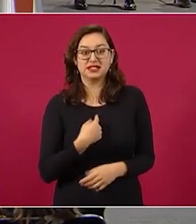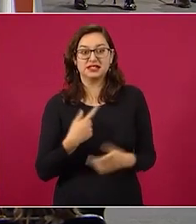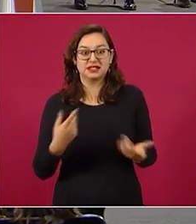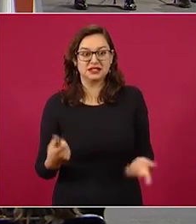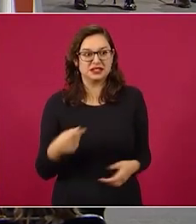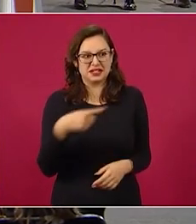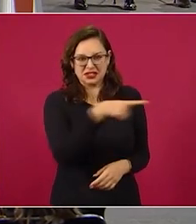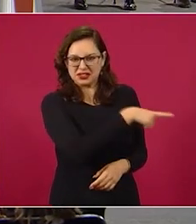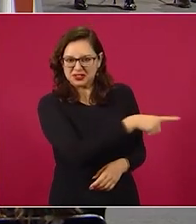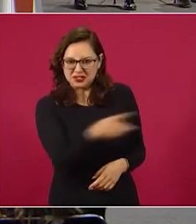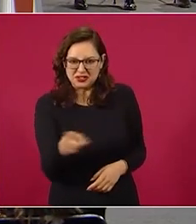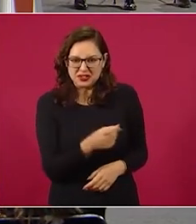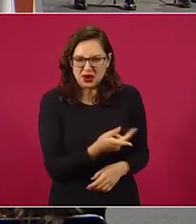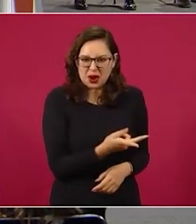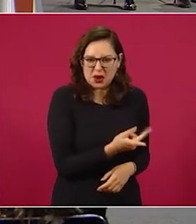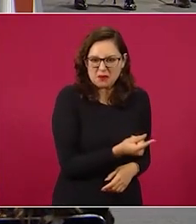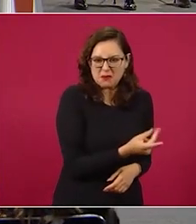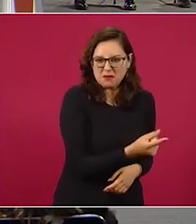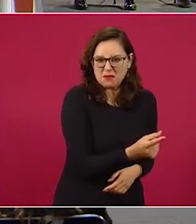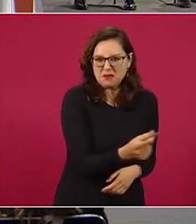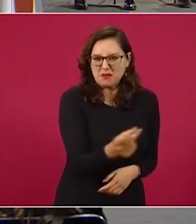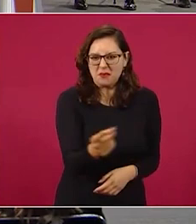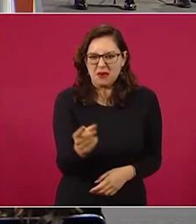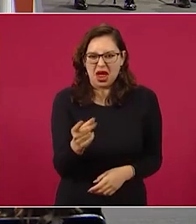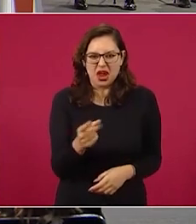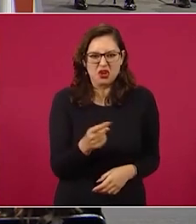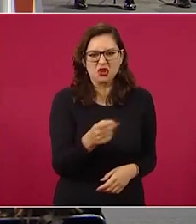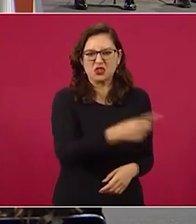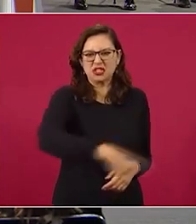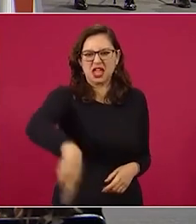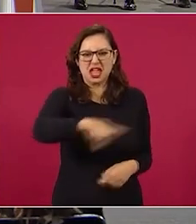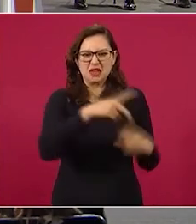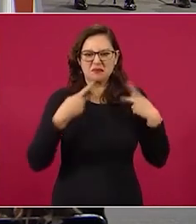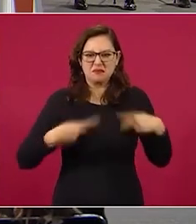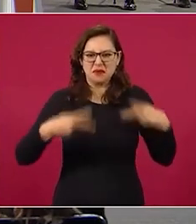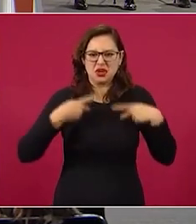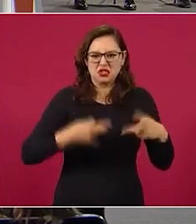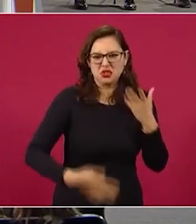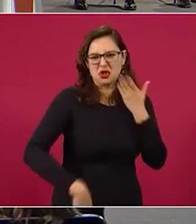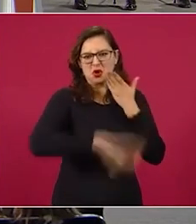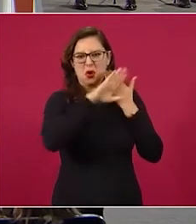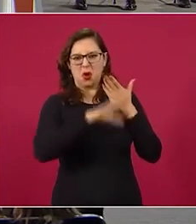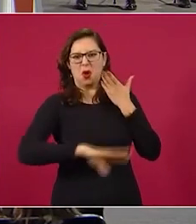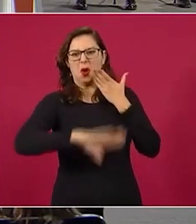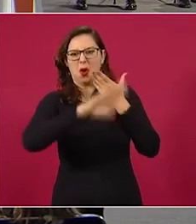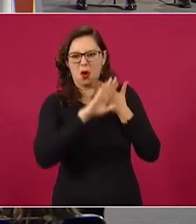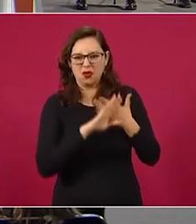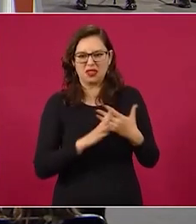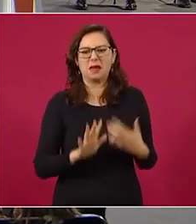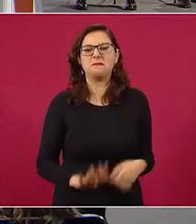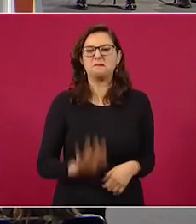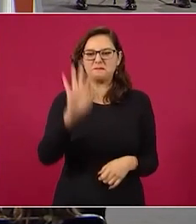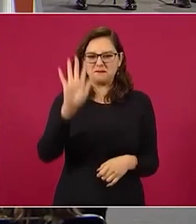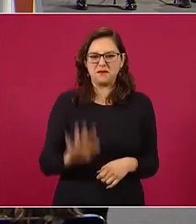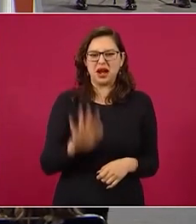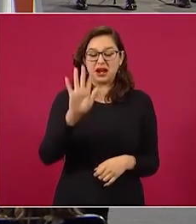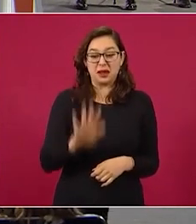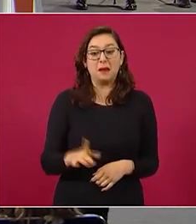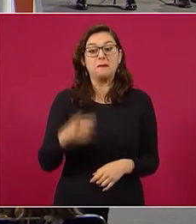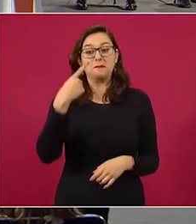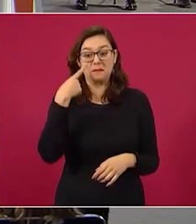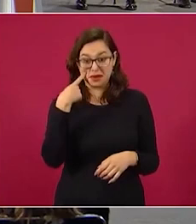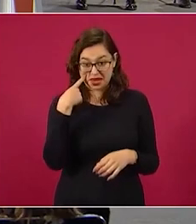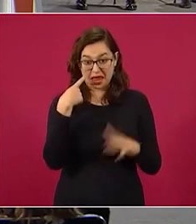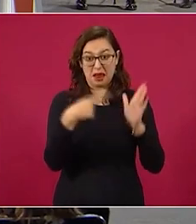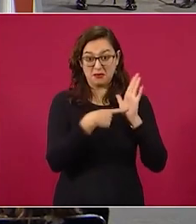sus perros de la disidencia controlada. Me voy a permitir presentarles lo que dijo